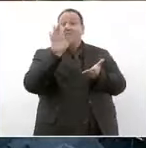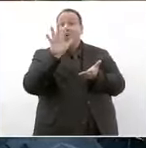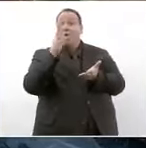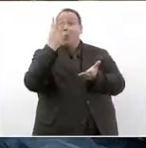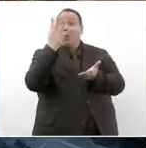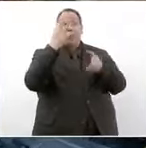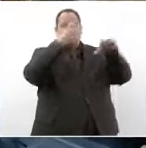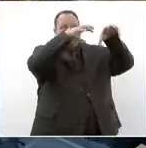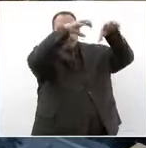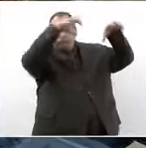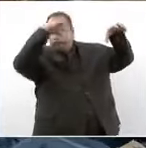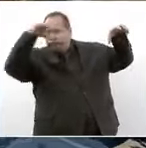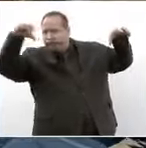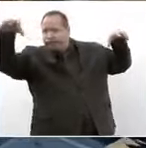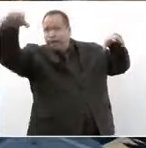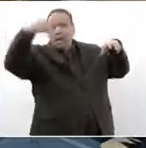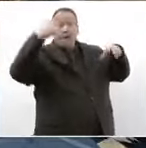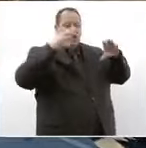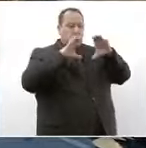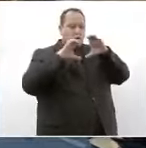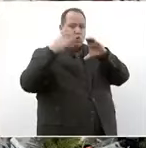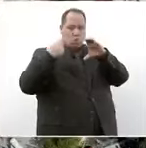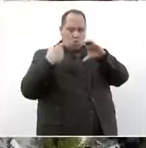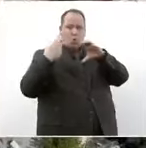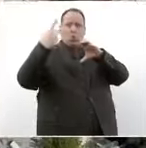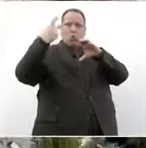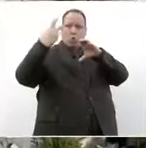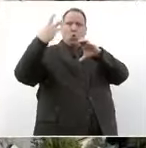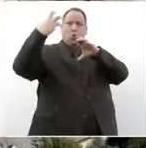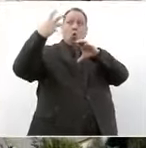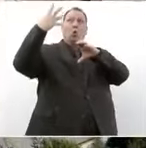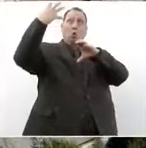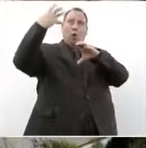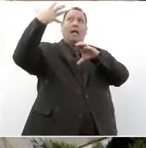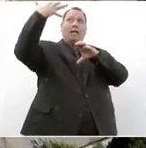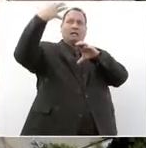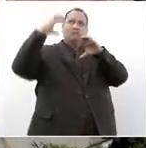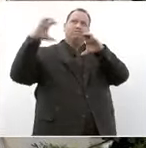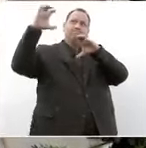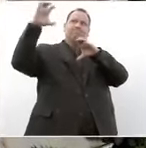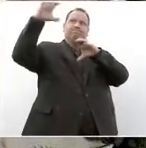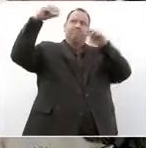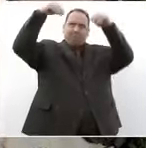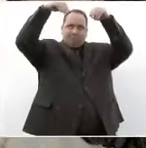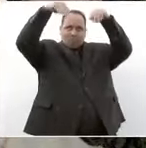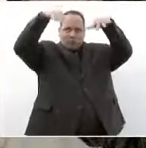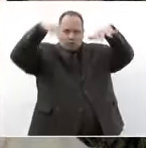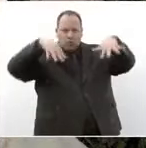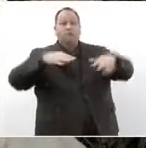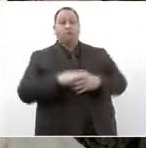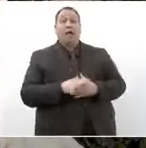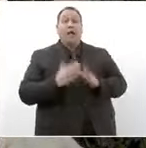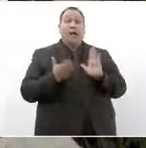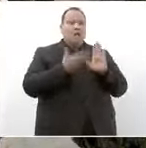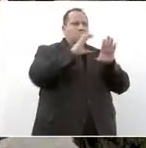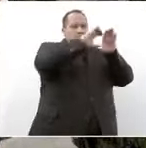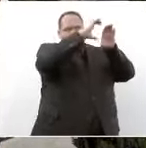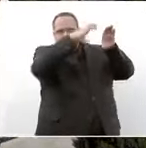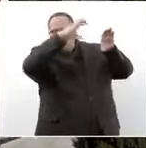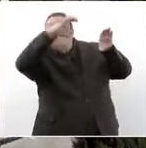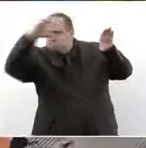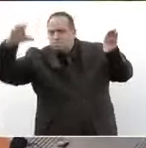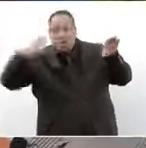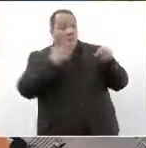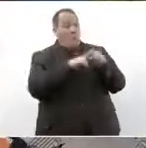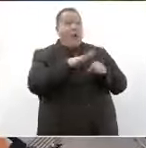en 154 unidades para los niveles 1, 2, 3, 4 y 5 desde su construcción